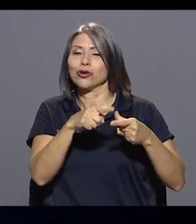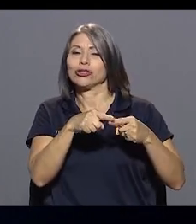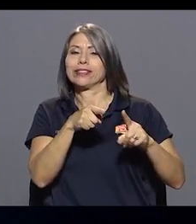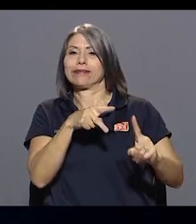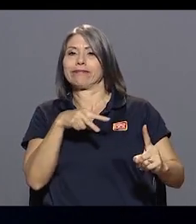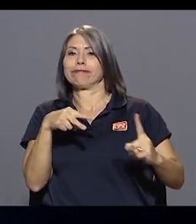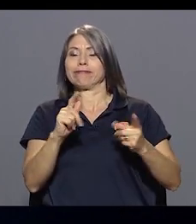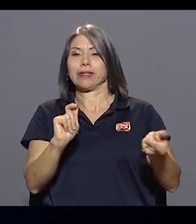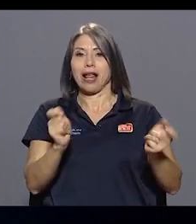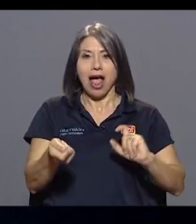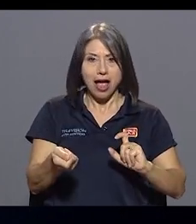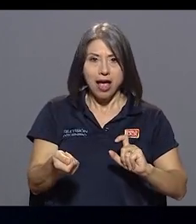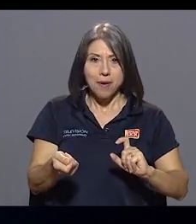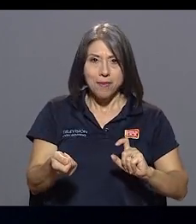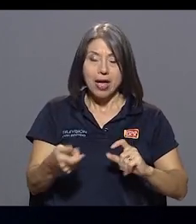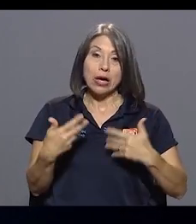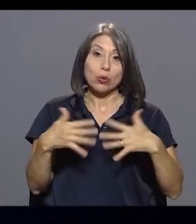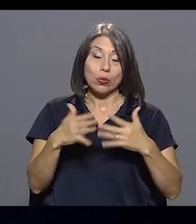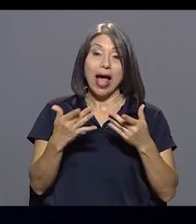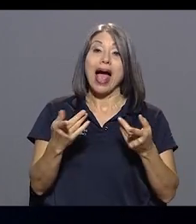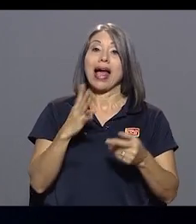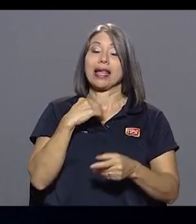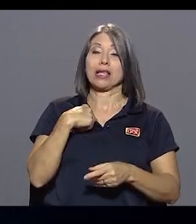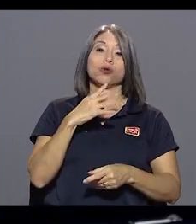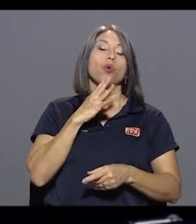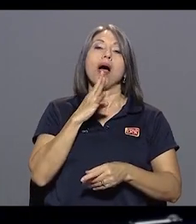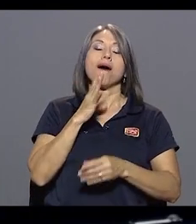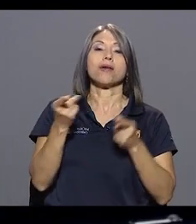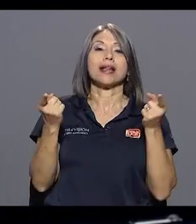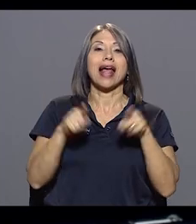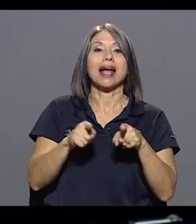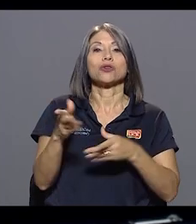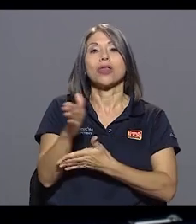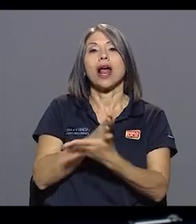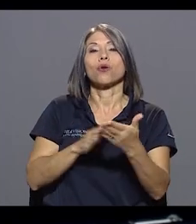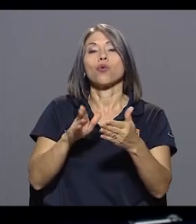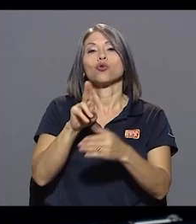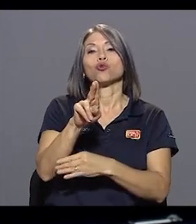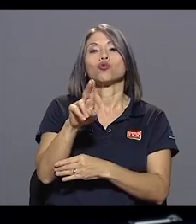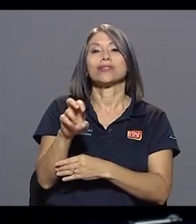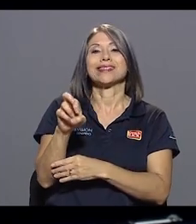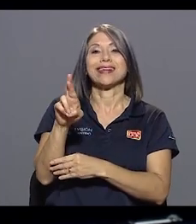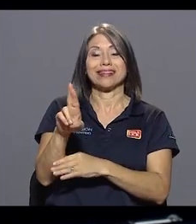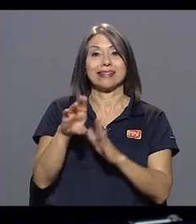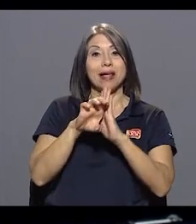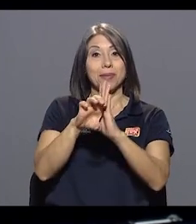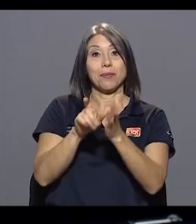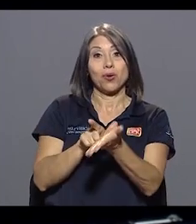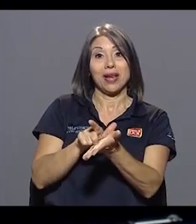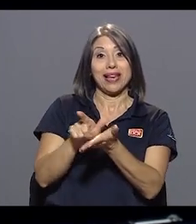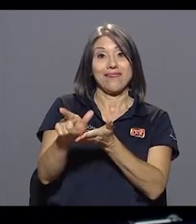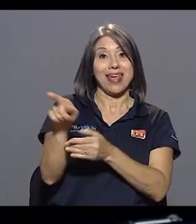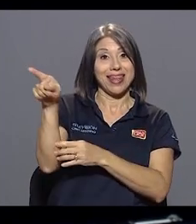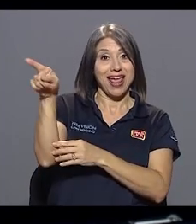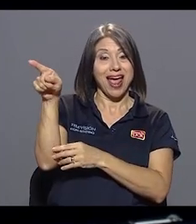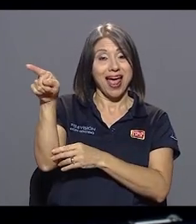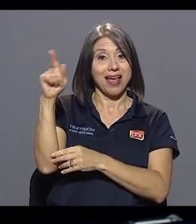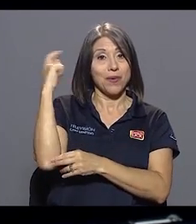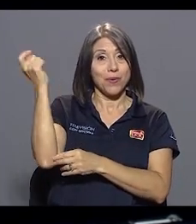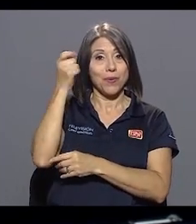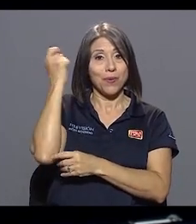Y aquí destaco el caso de algunas sedes como la sede de Liberia, donde recientemente ha salido